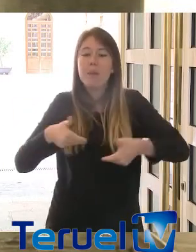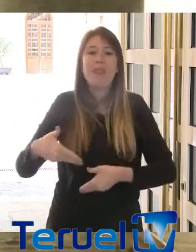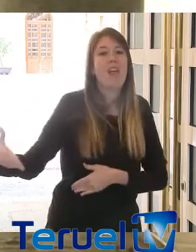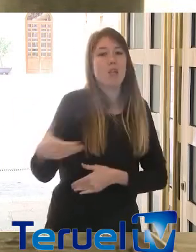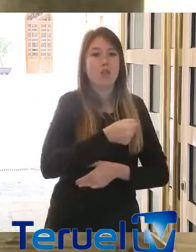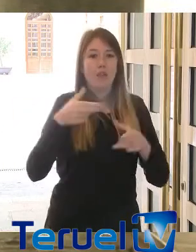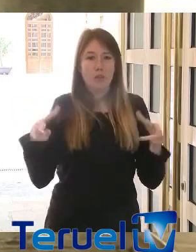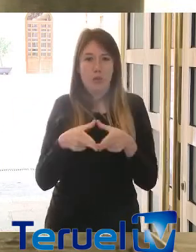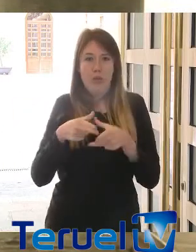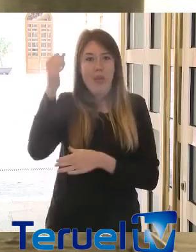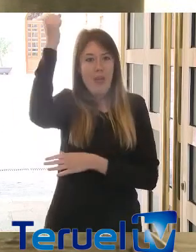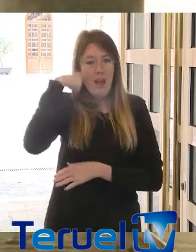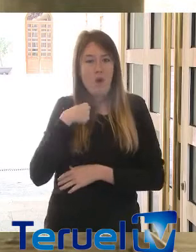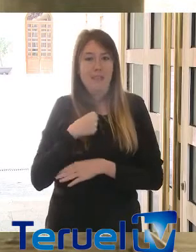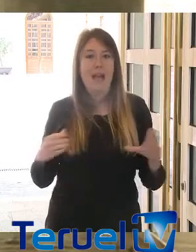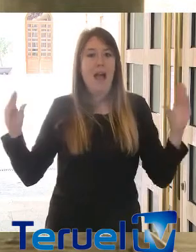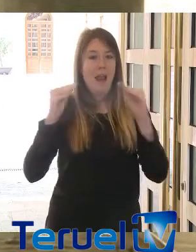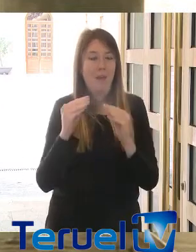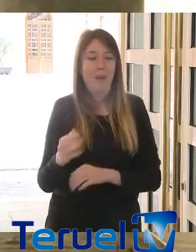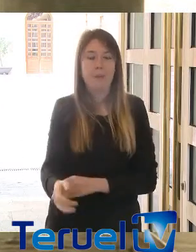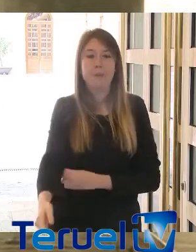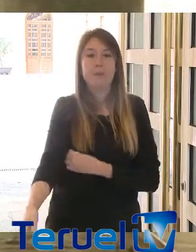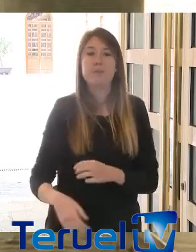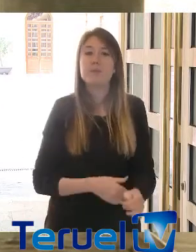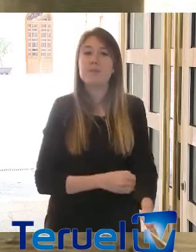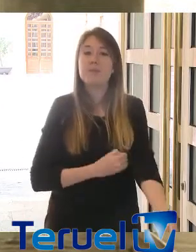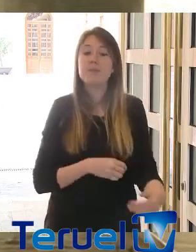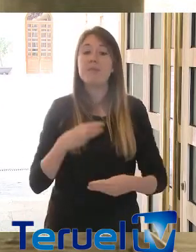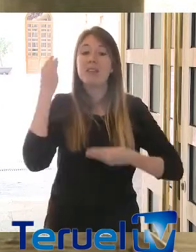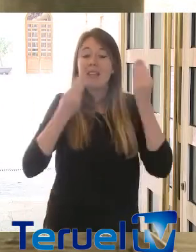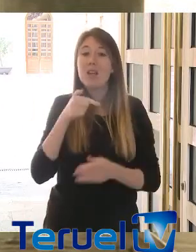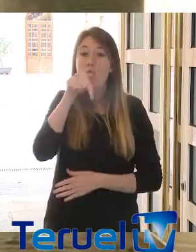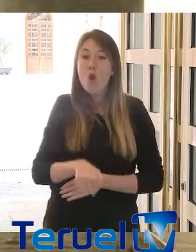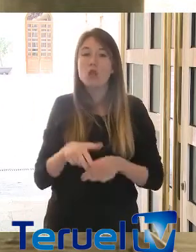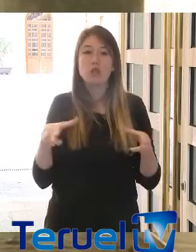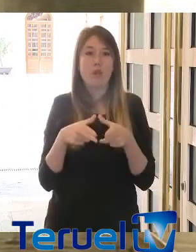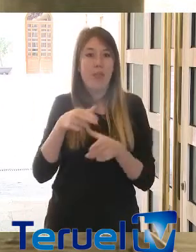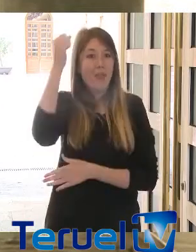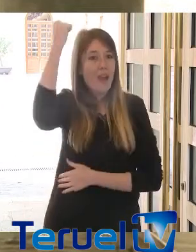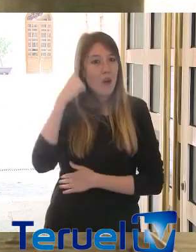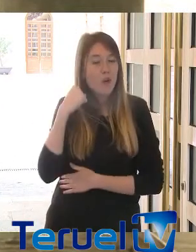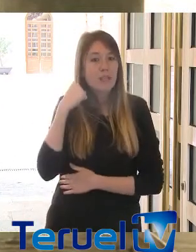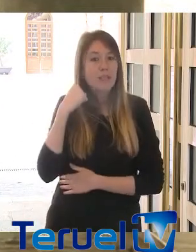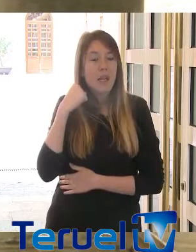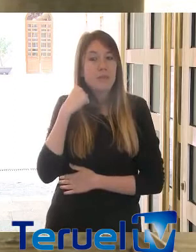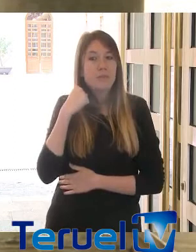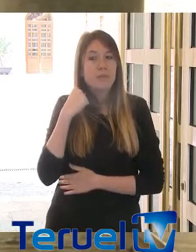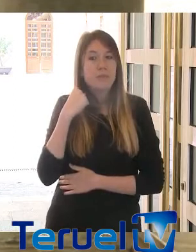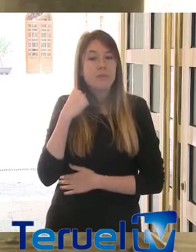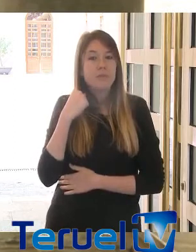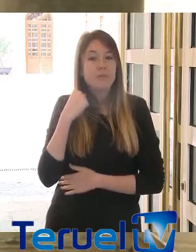sociedad aragonesa en su conjunto. Creo que hoy a la sociedad aragonesa le estamos